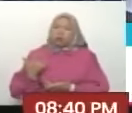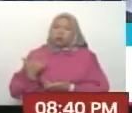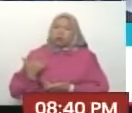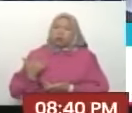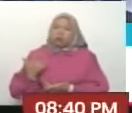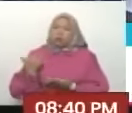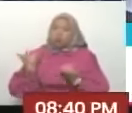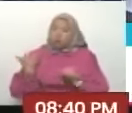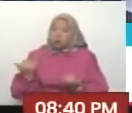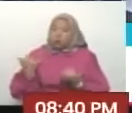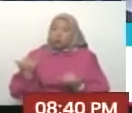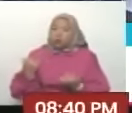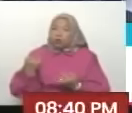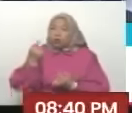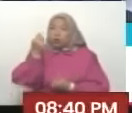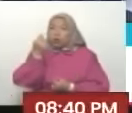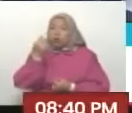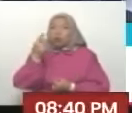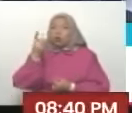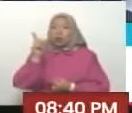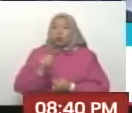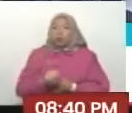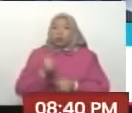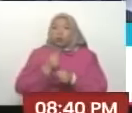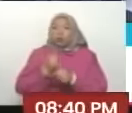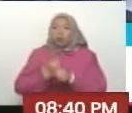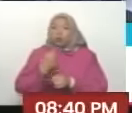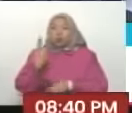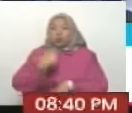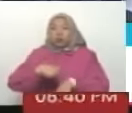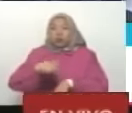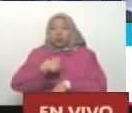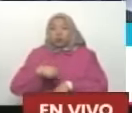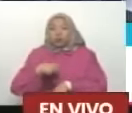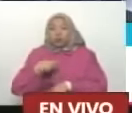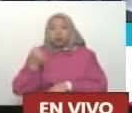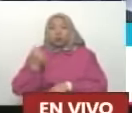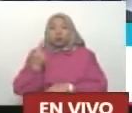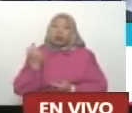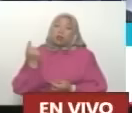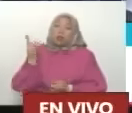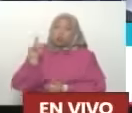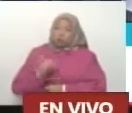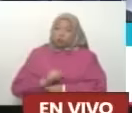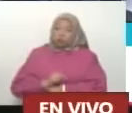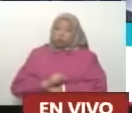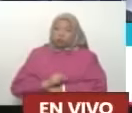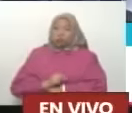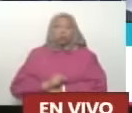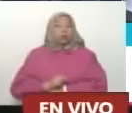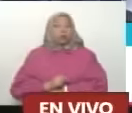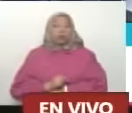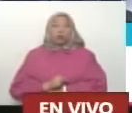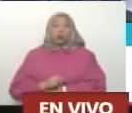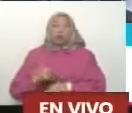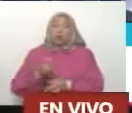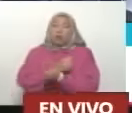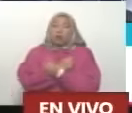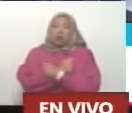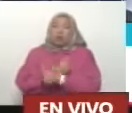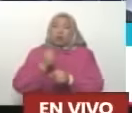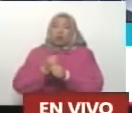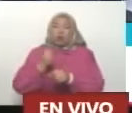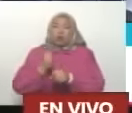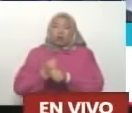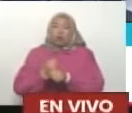En ese momento Estaba la inflación descontrolada Porque si nos tardamos Una hora No nos iba a alcanzar el dinero Un funcionario público Por más amor que le ponga